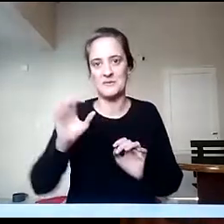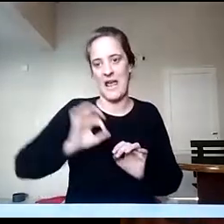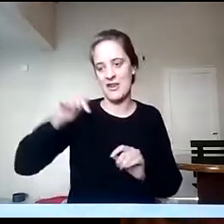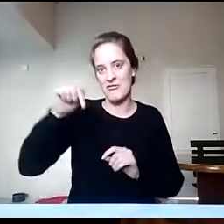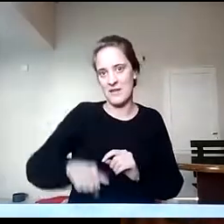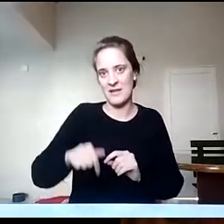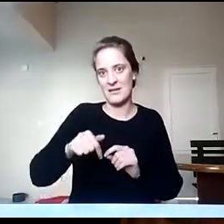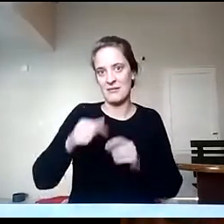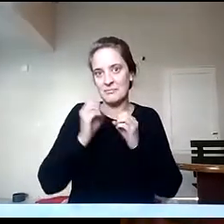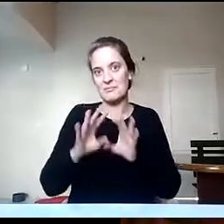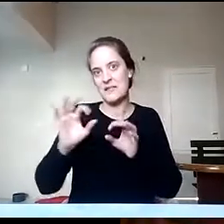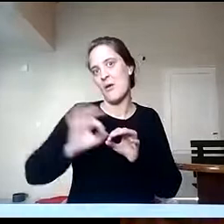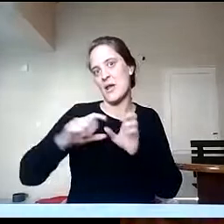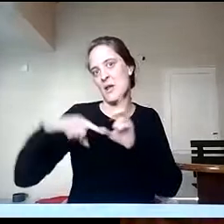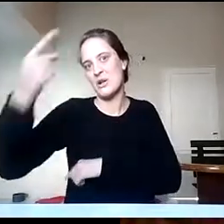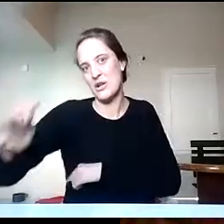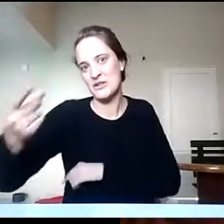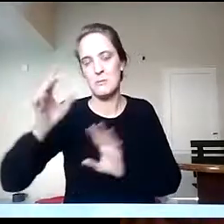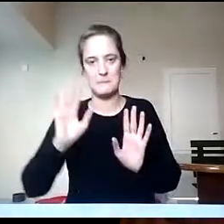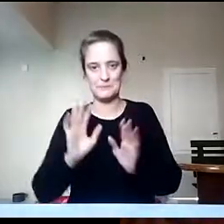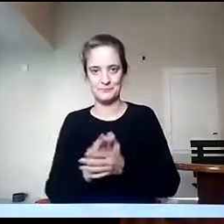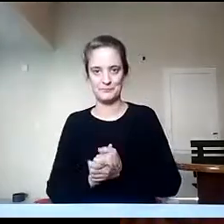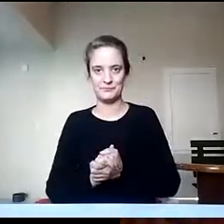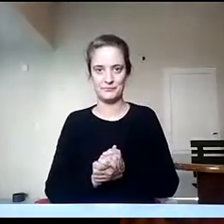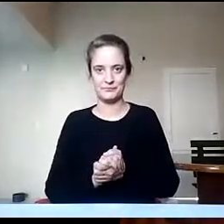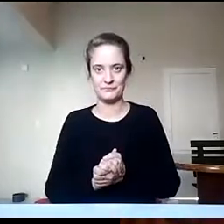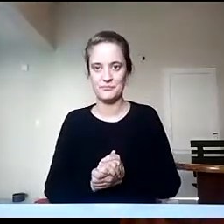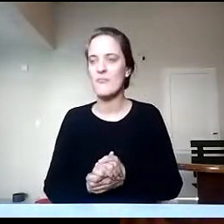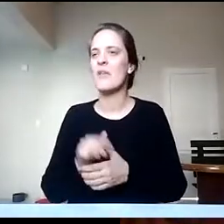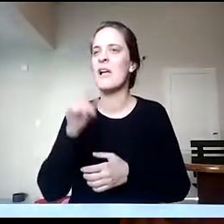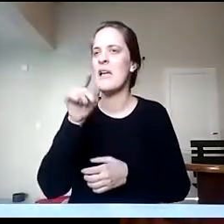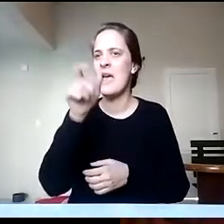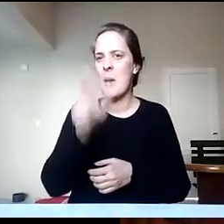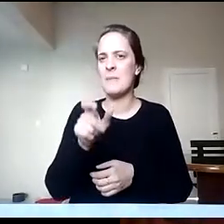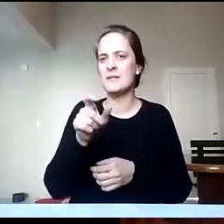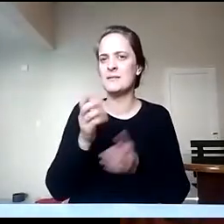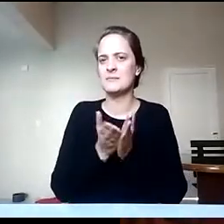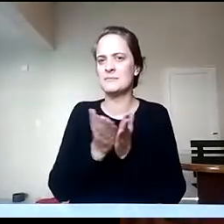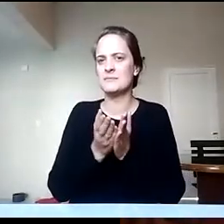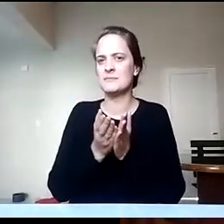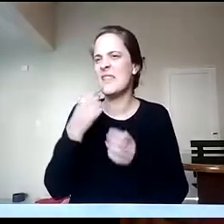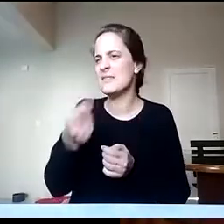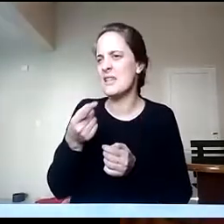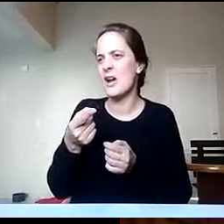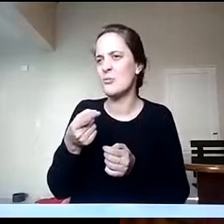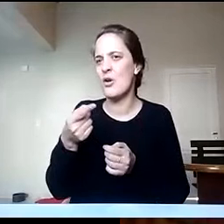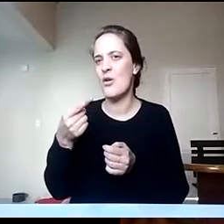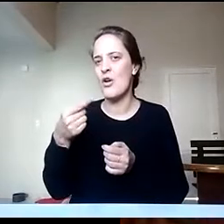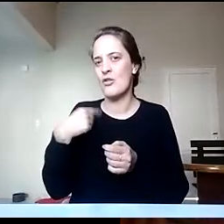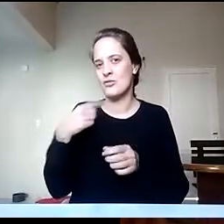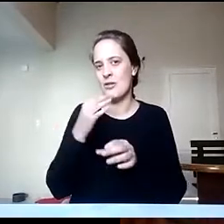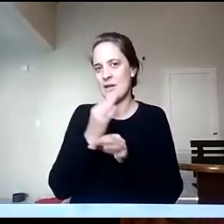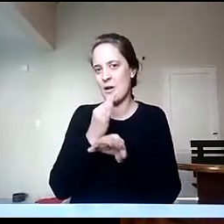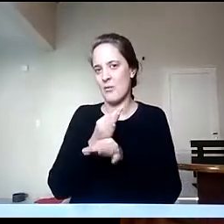vuelta, recién cuando el estudiante que planteaba de que él tenía una orientación técnica, entonces manifestaba, digo, bueno,